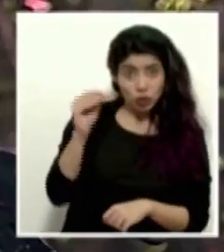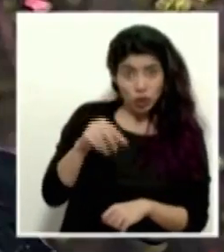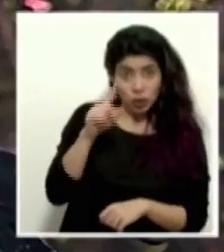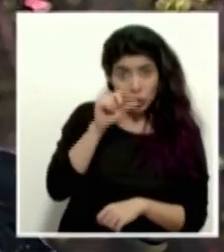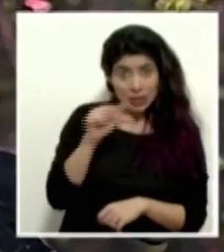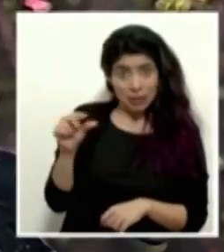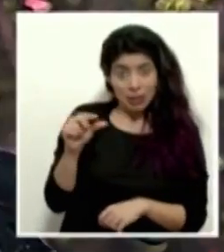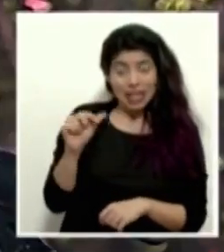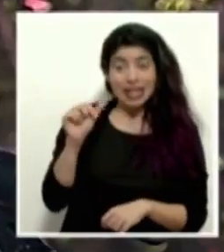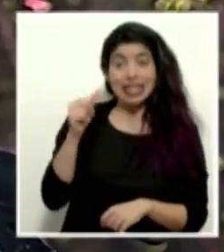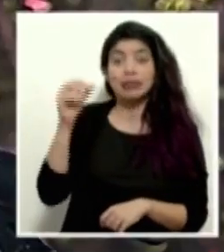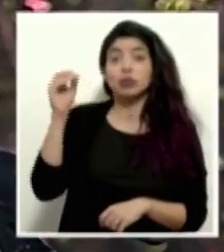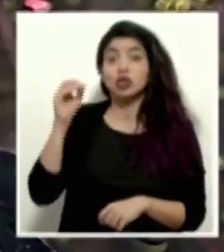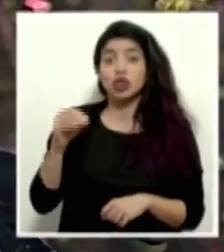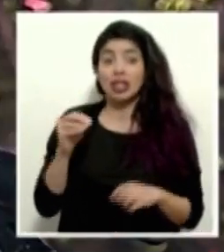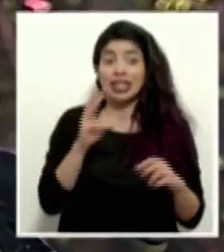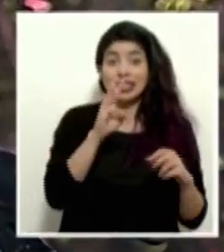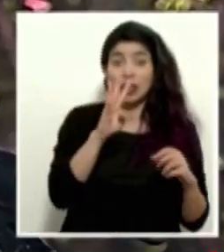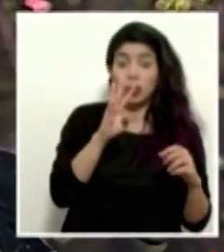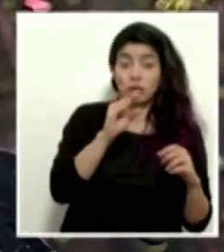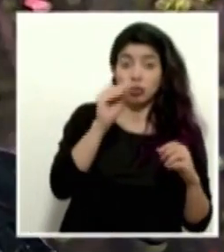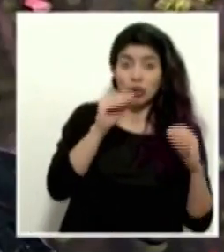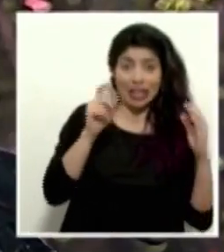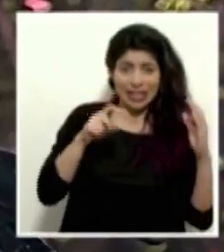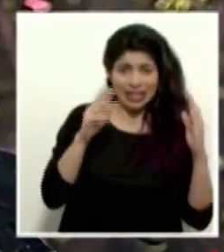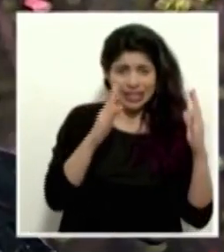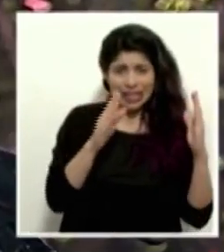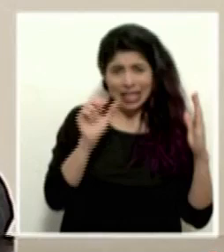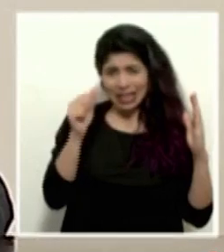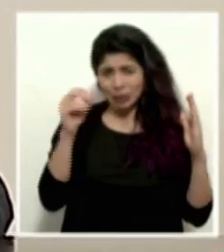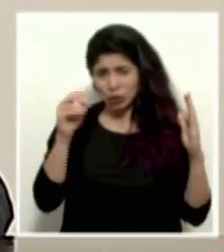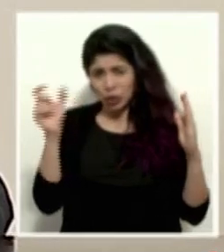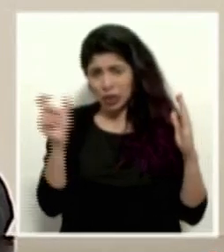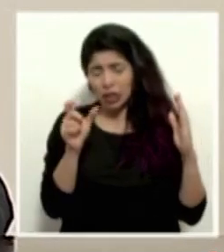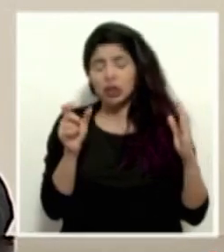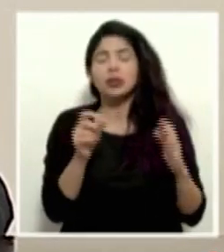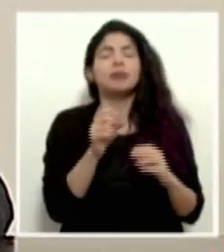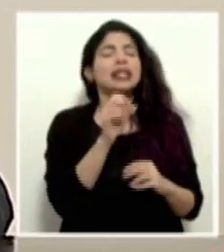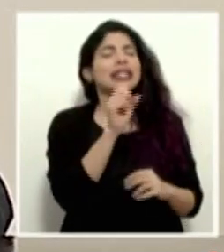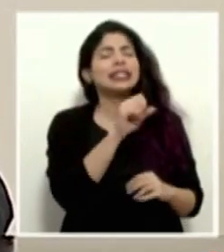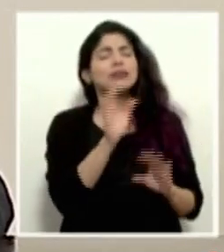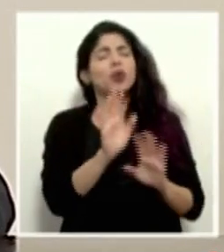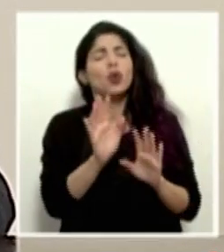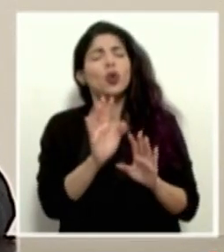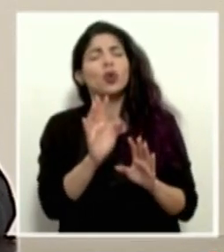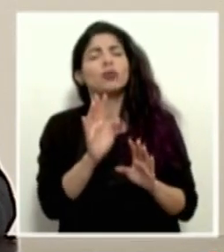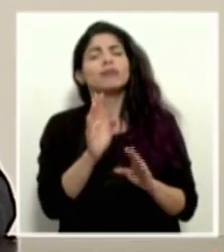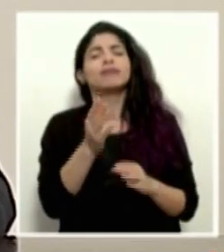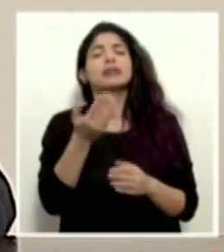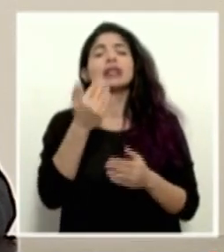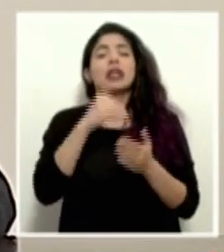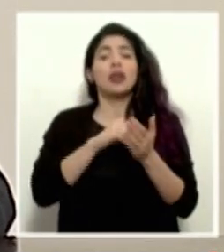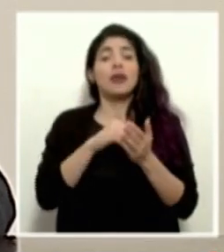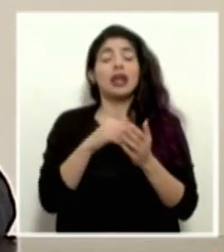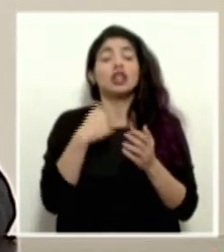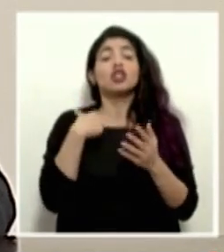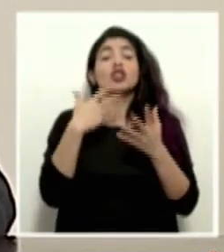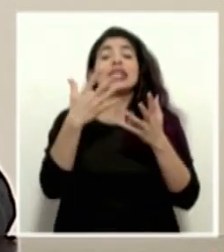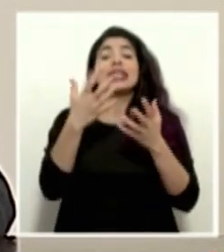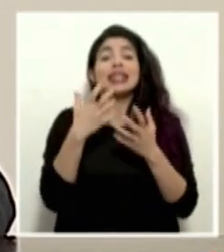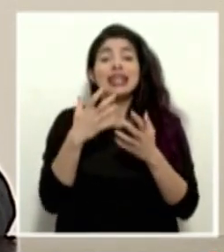semana, un 10% del 64% que se ocupaba, ¿es así? Sí, recordemos que, o sea, además bien, lo que queremos es